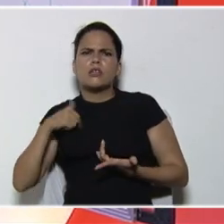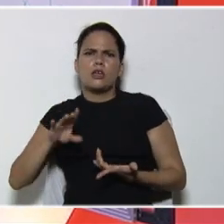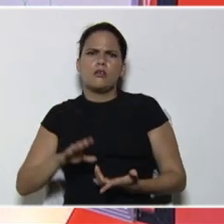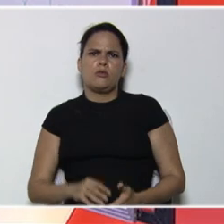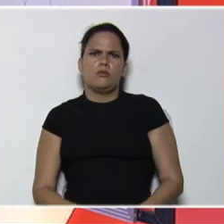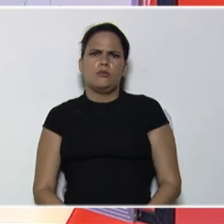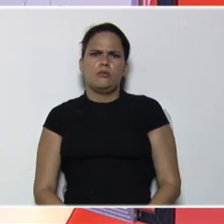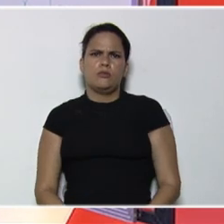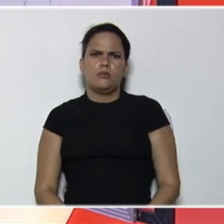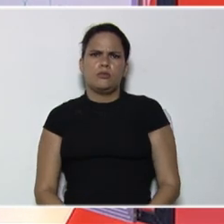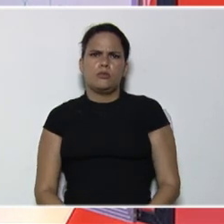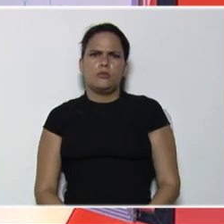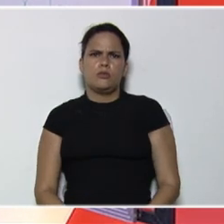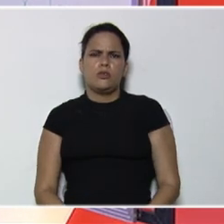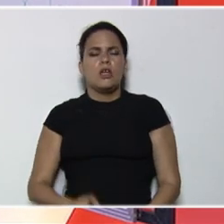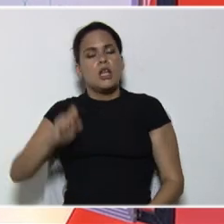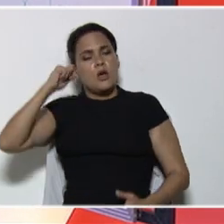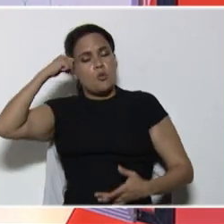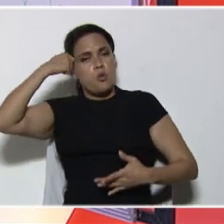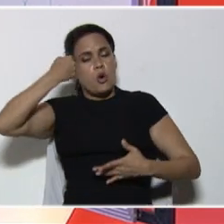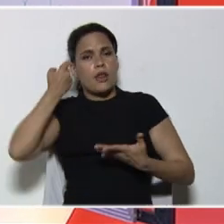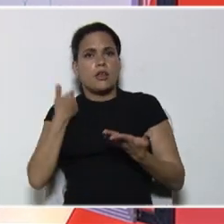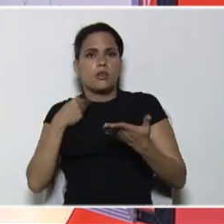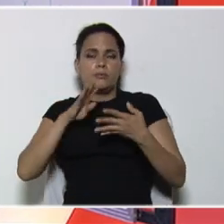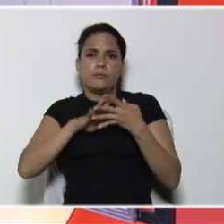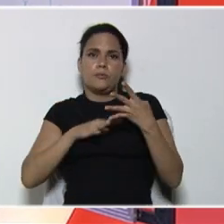recuerden que, en matemática,